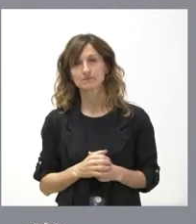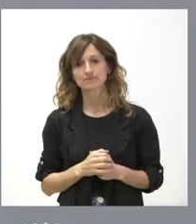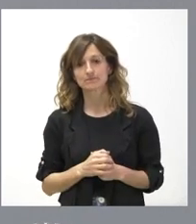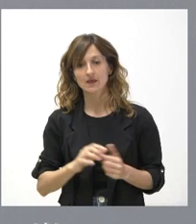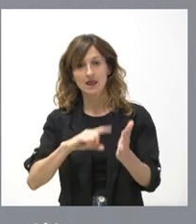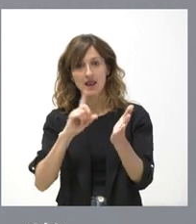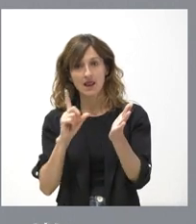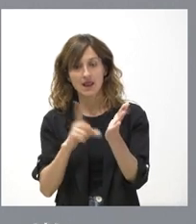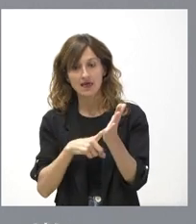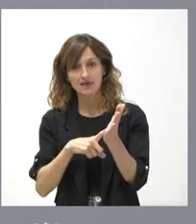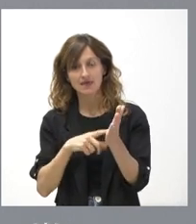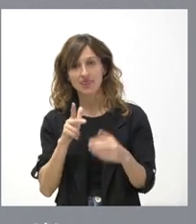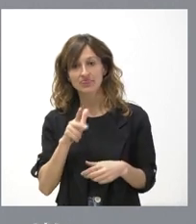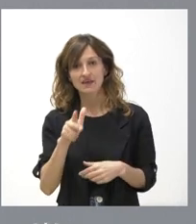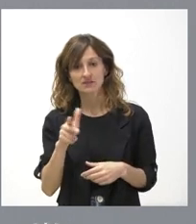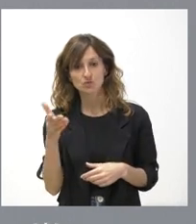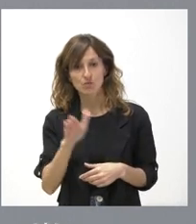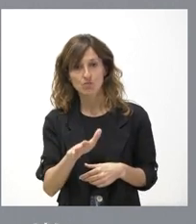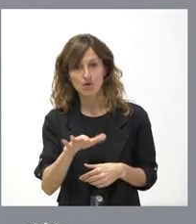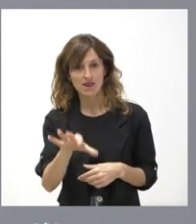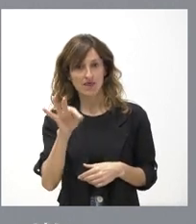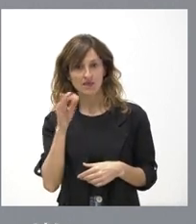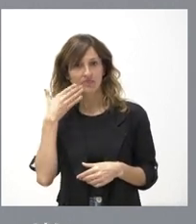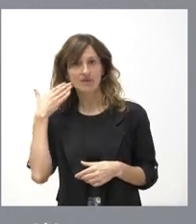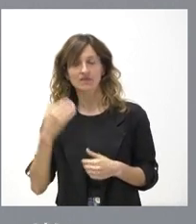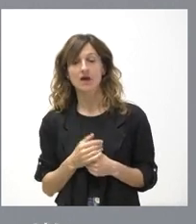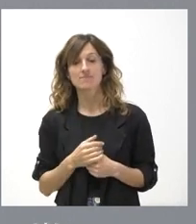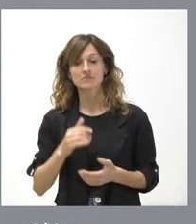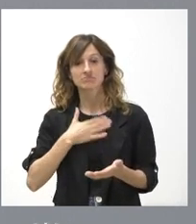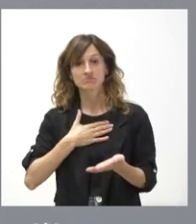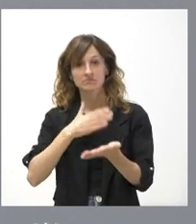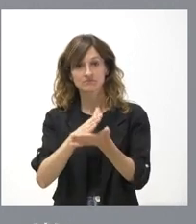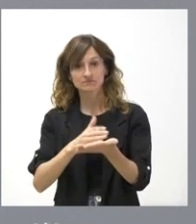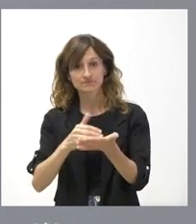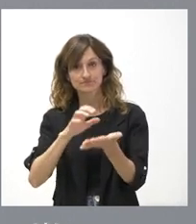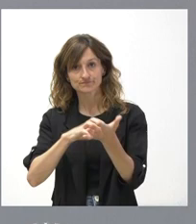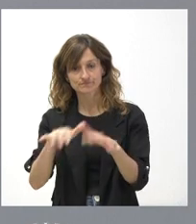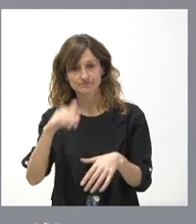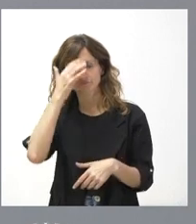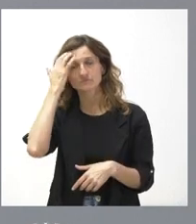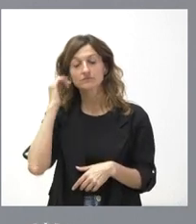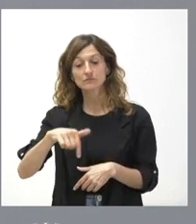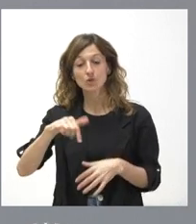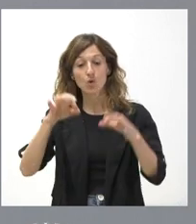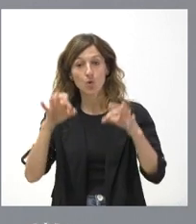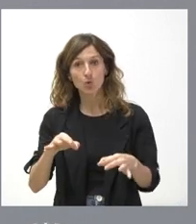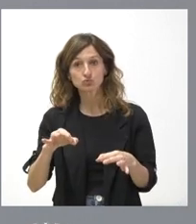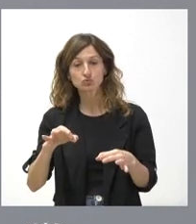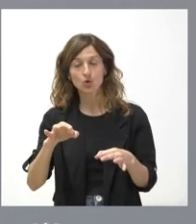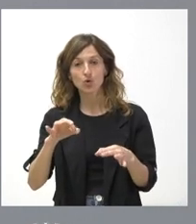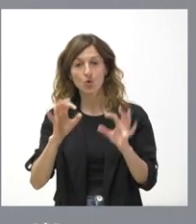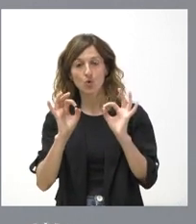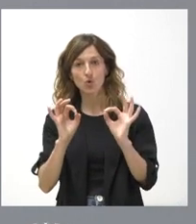ley de derecho a una muerte digna en nuestra comunidad autónoma. Es verdad, como usted dice, que se cumple justo hoy el segundo